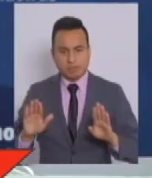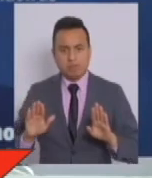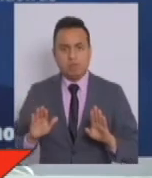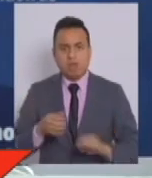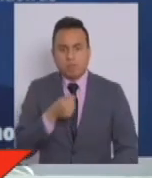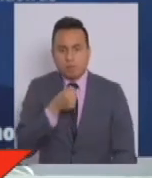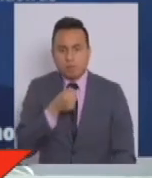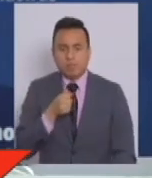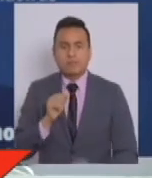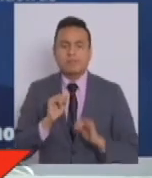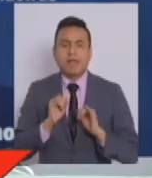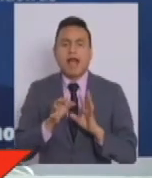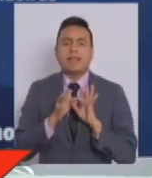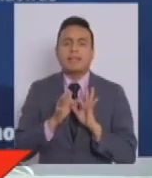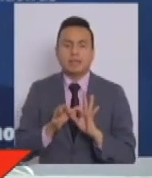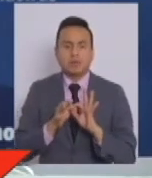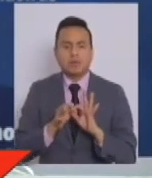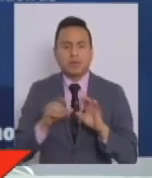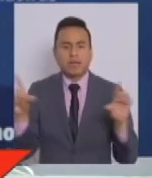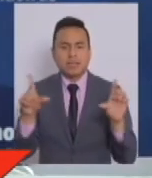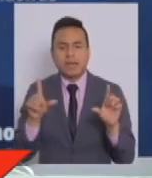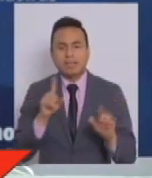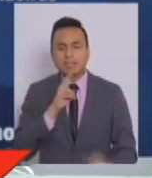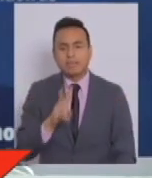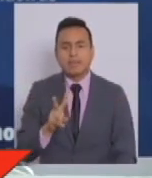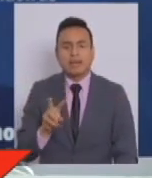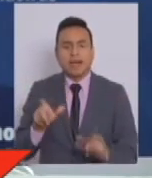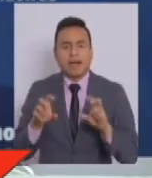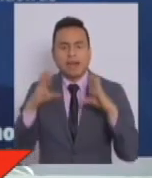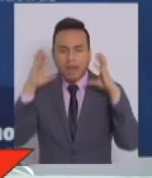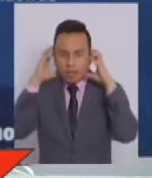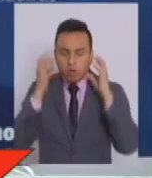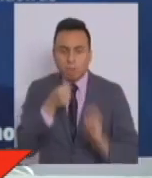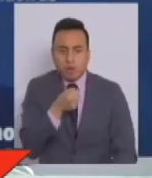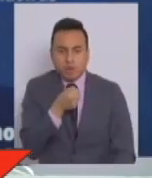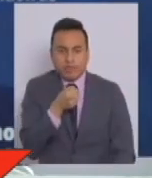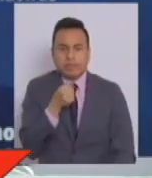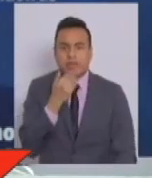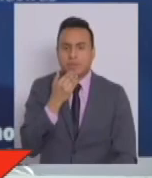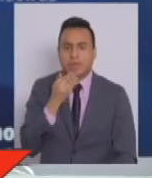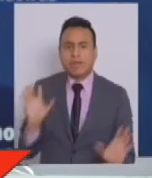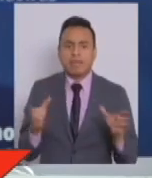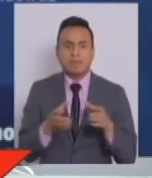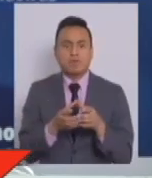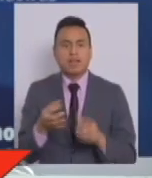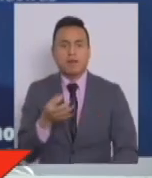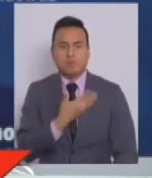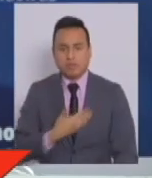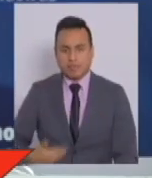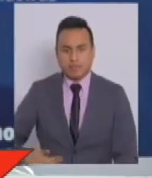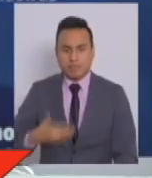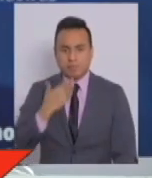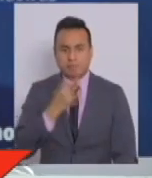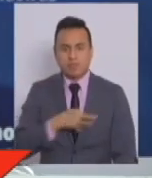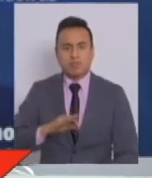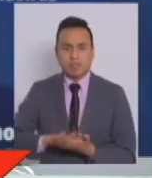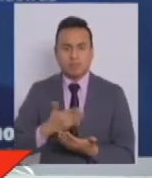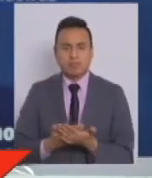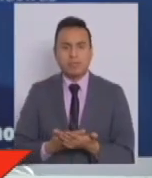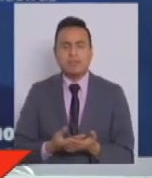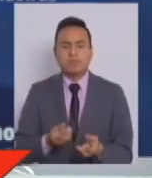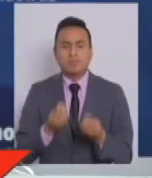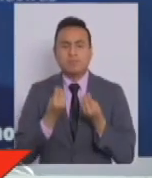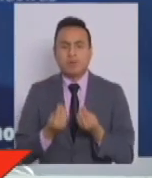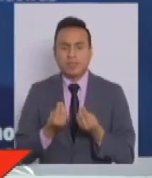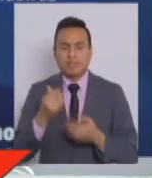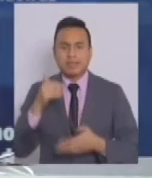punto de prensa, agradezco nuevamente a los canales, a las radios, a los periodistas y a nuestro equipo de La Moneda y del Minsal. Que tengan una